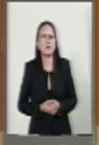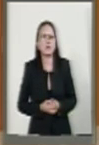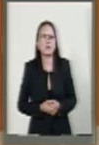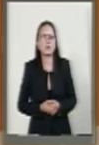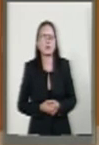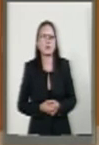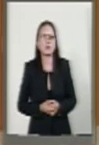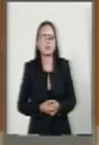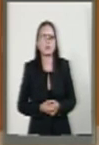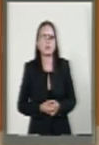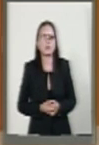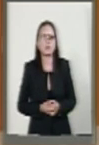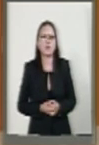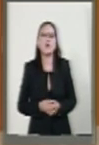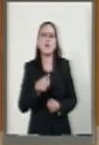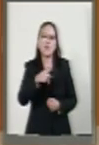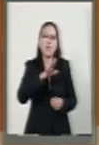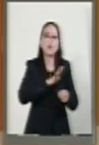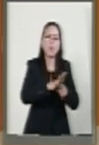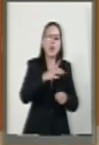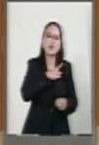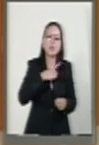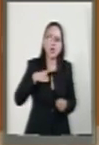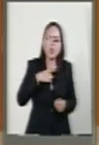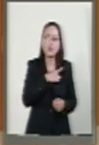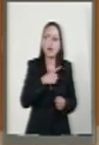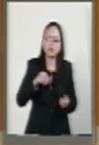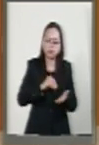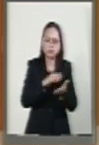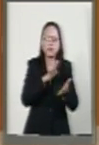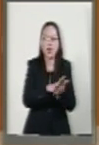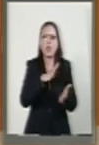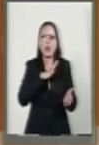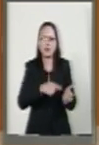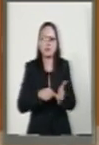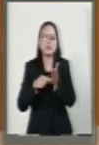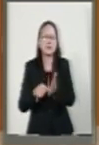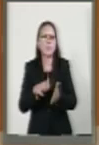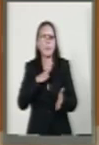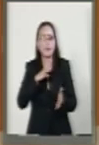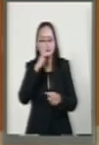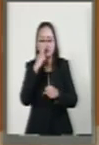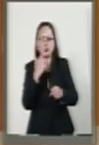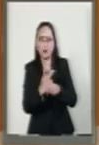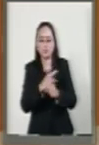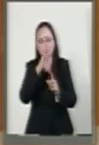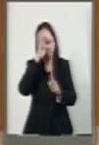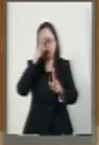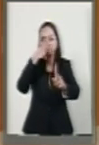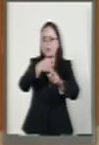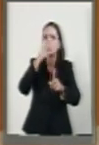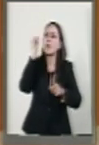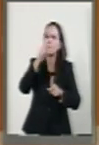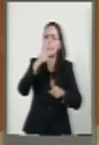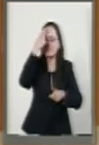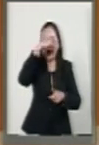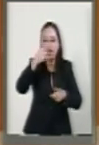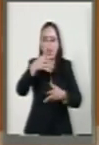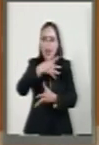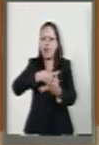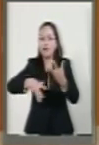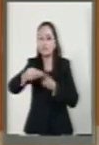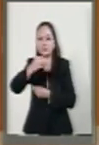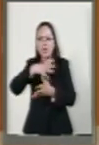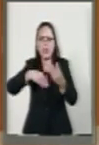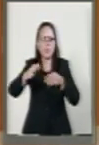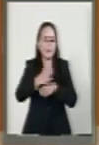que queremos conseguir con esta. Que la deuda, así como debe ser responsable, debe ser destinada a inversiones que nos generen